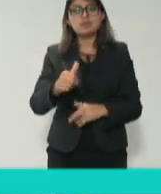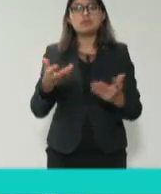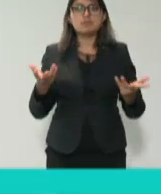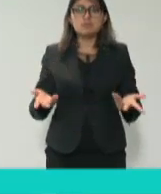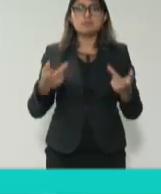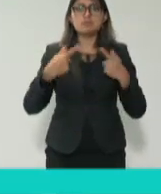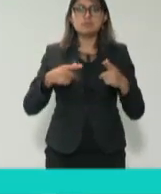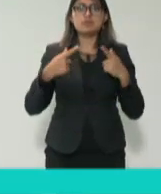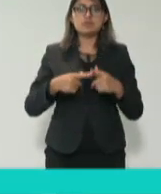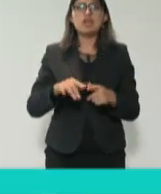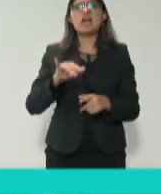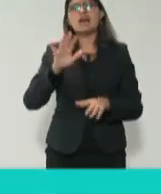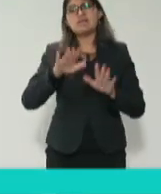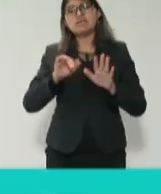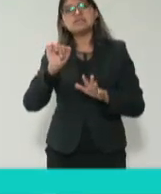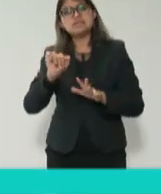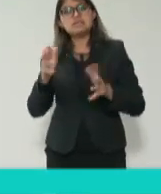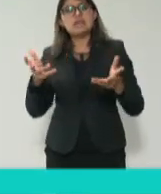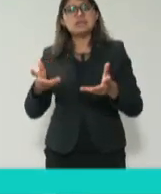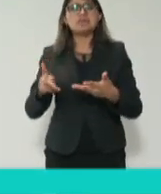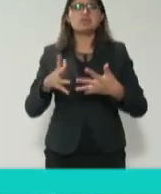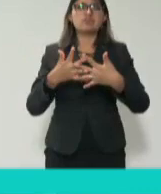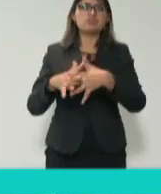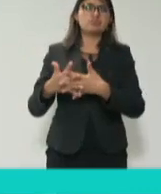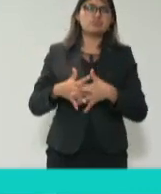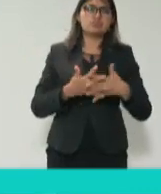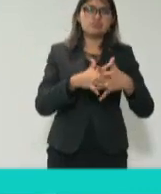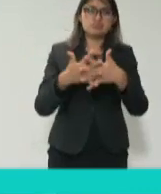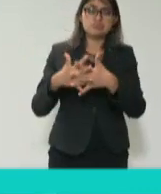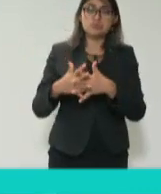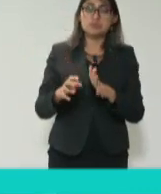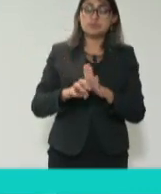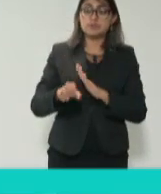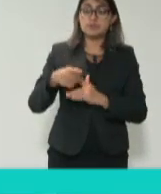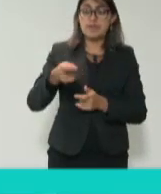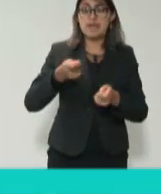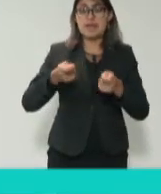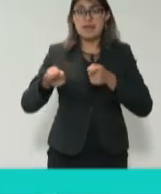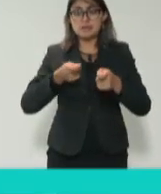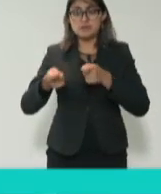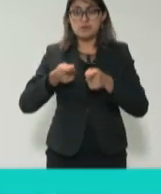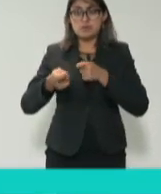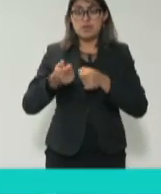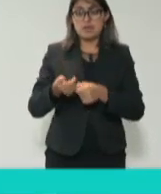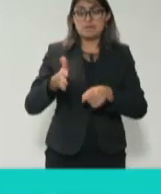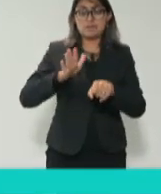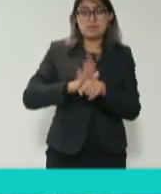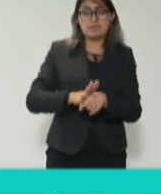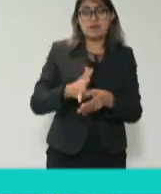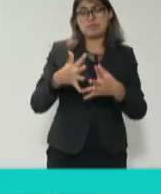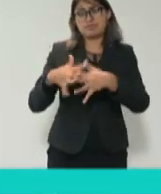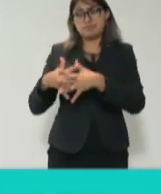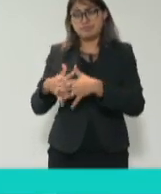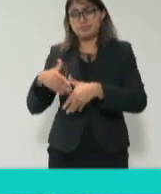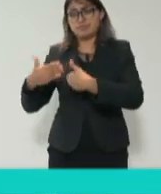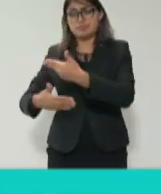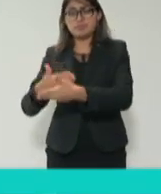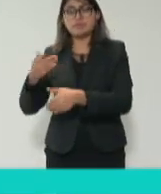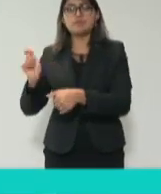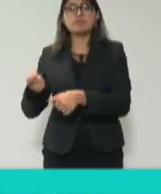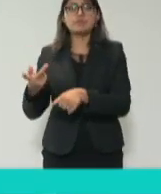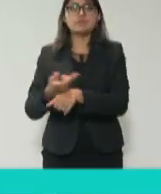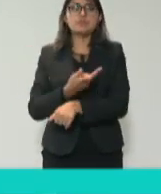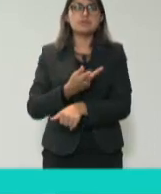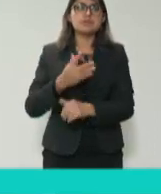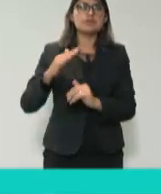manera normada y esto, permítanme decirles, se llama gestión administrativa desordenada y dentro de esa gestión administrativa se dan muchas